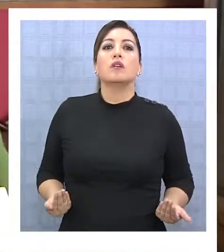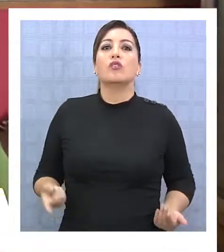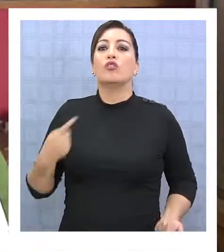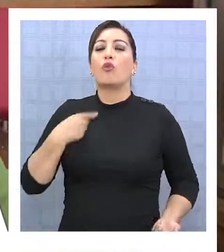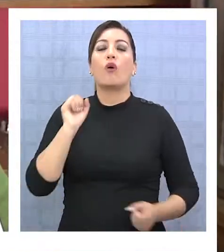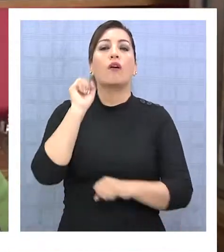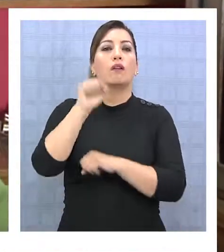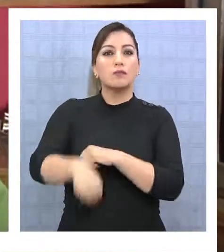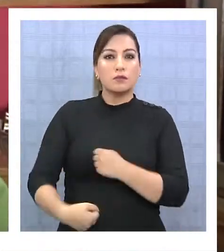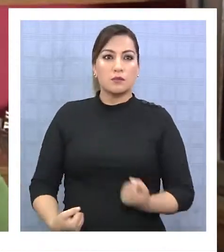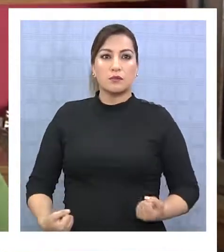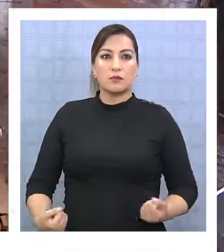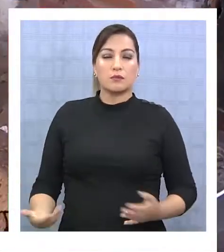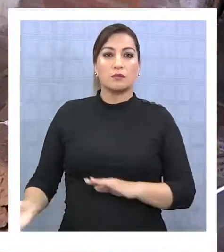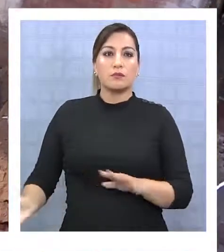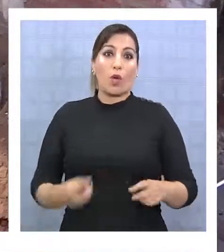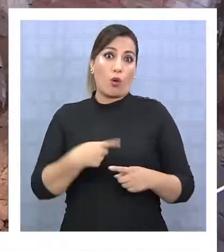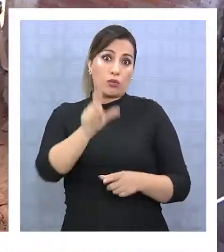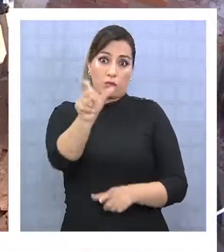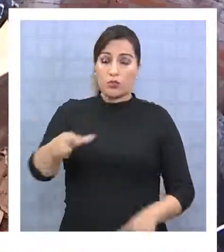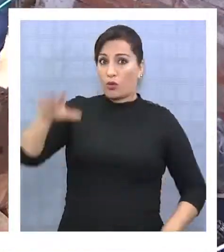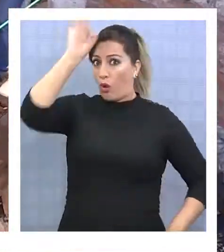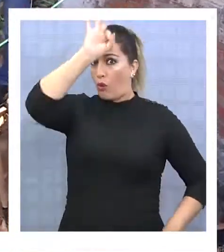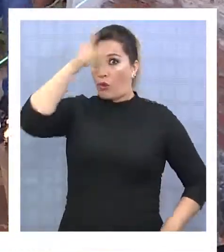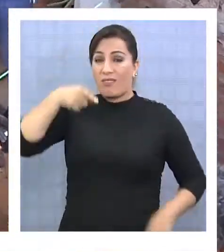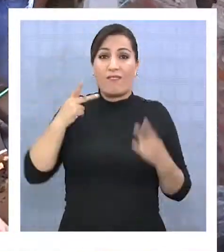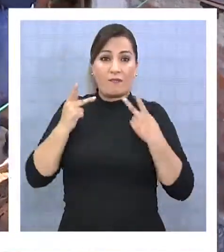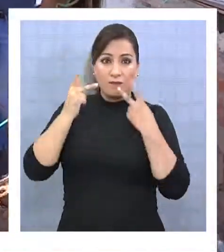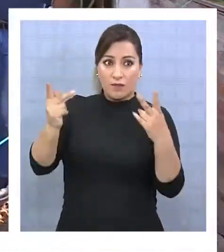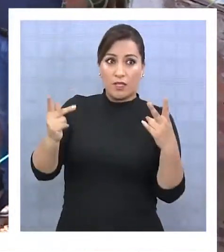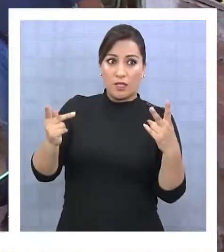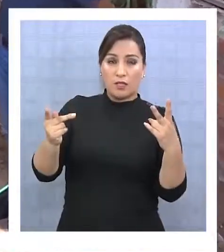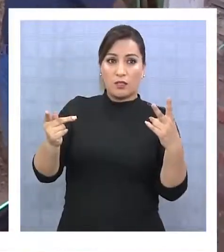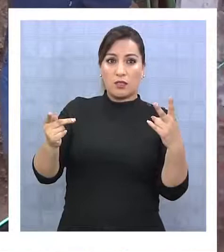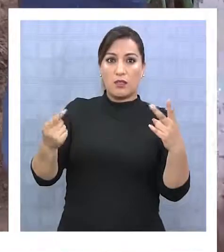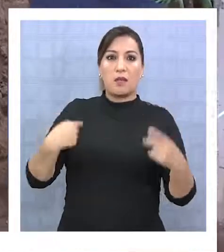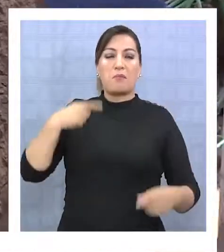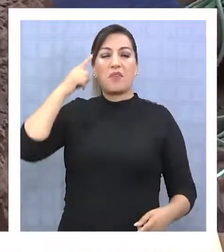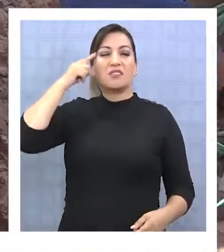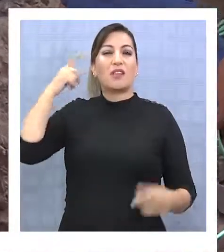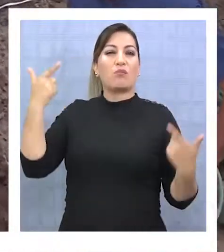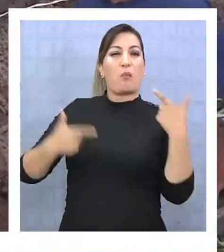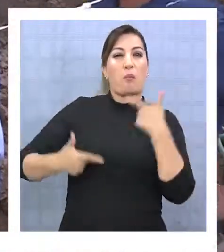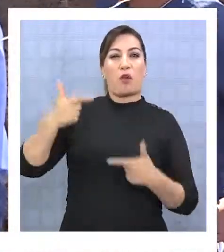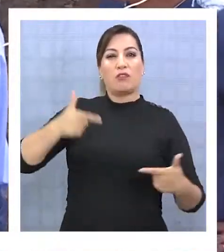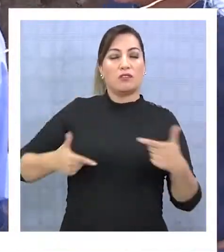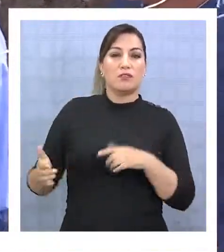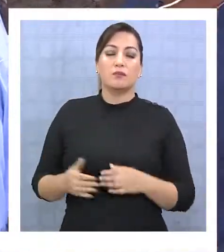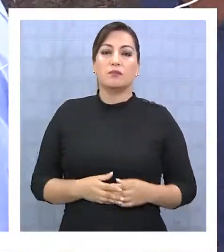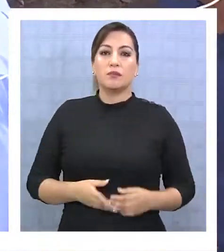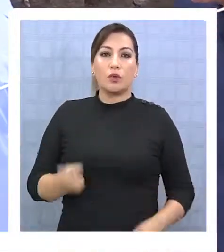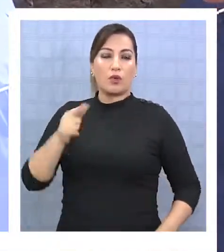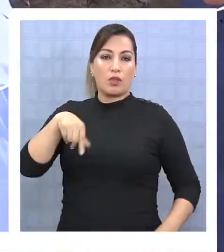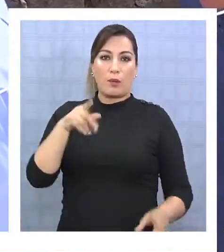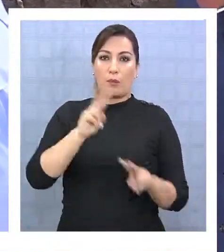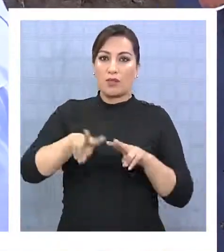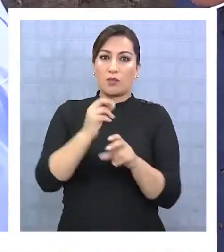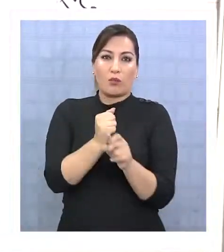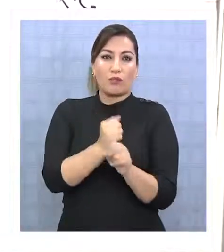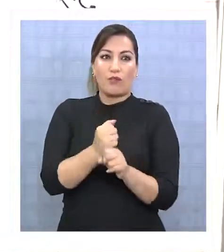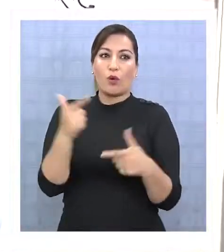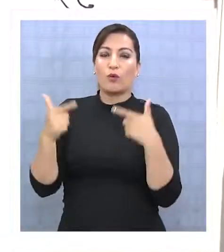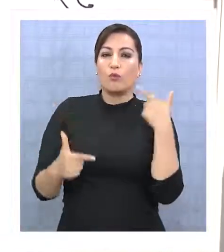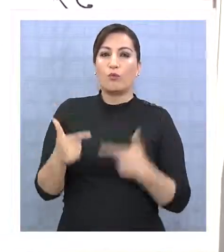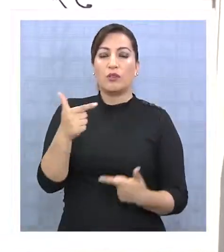estoy para aceptar que vayan a intervenir. Para otros, este tipo de viajes tiene tinte político. Hoy día para hacer gestión